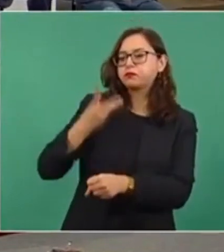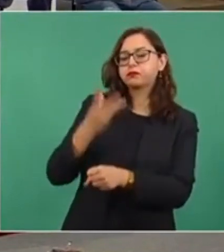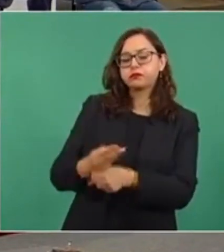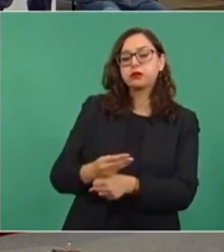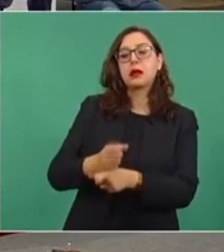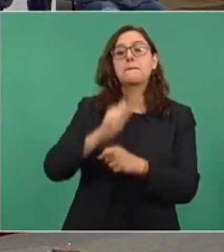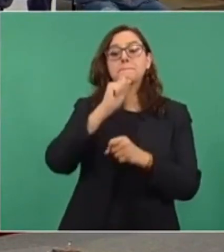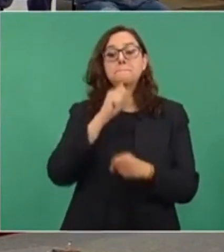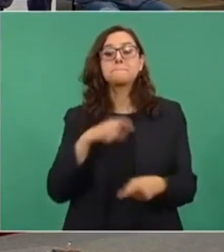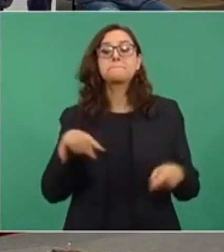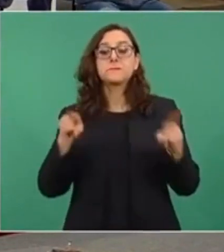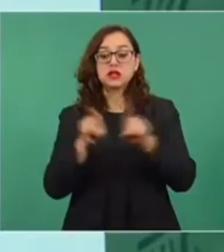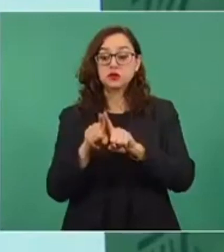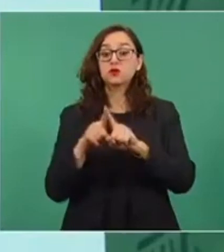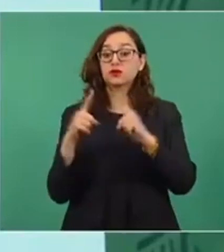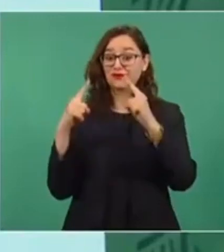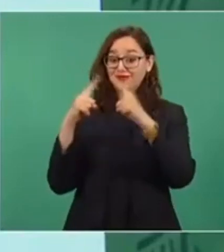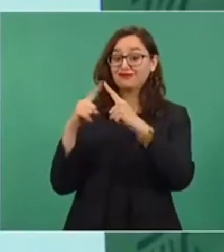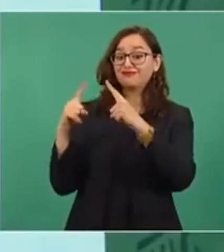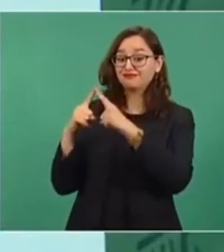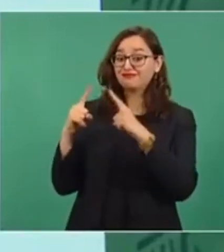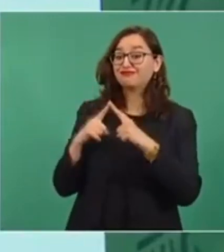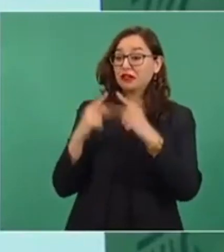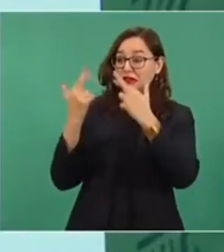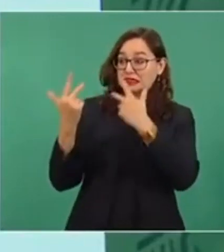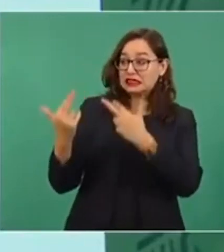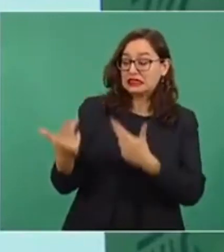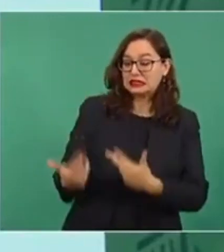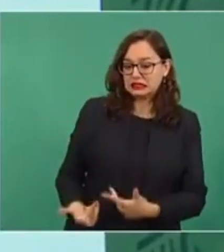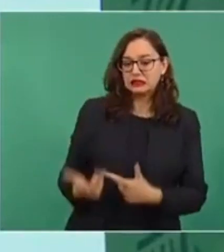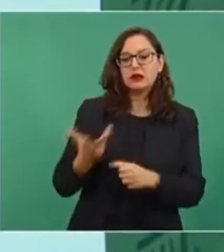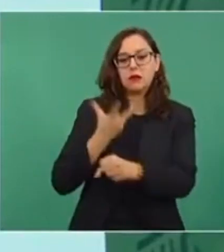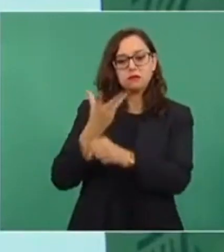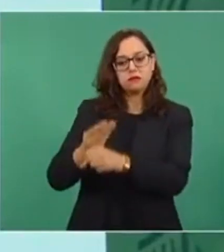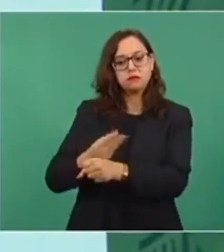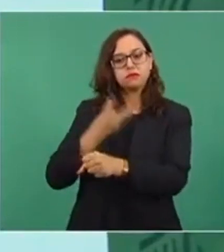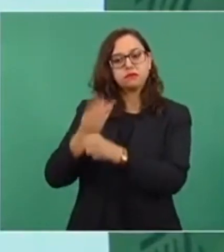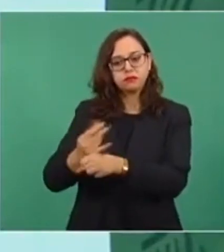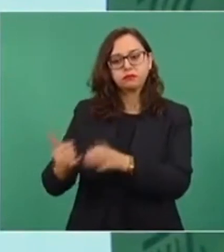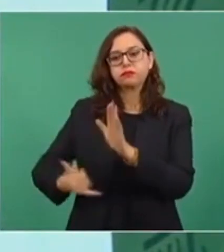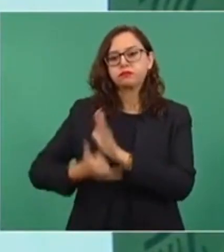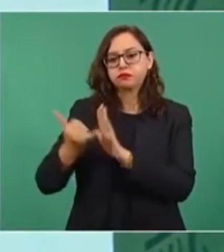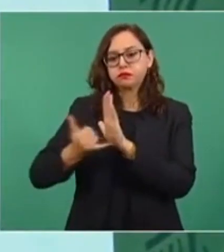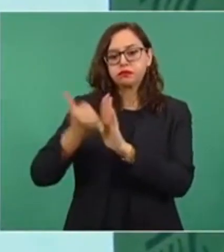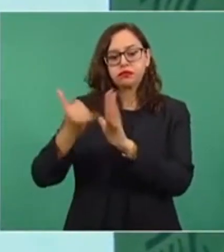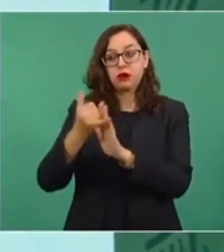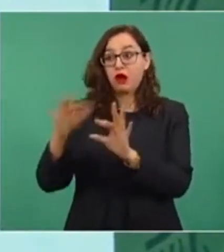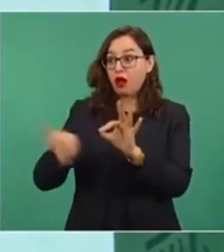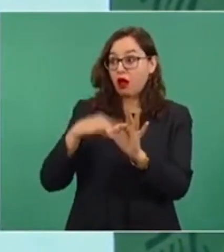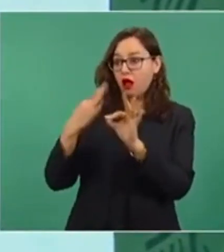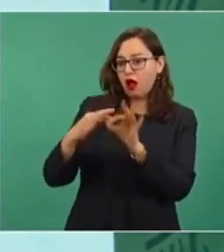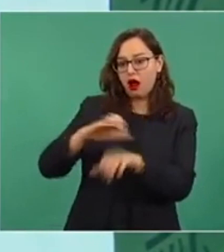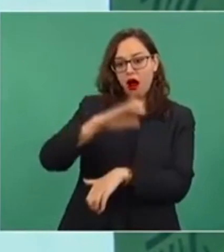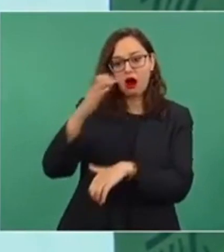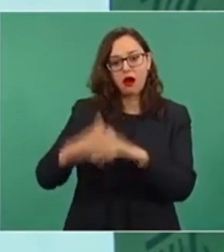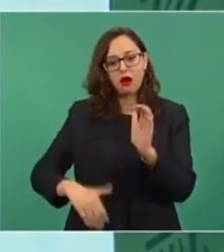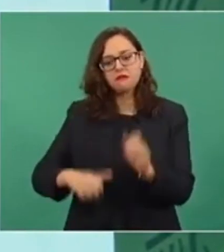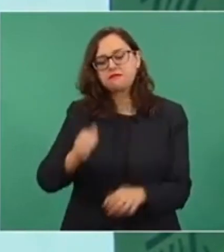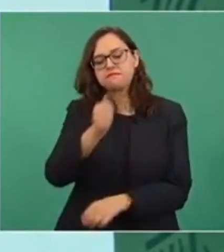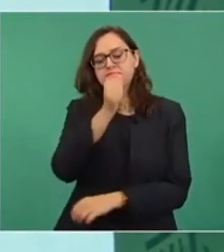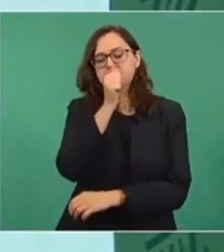de templos que se están reconstruyendo. Todavía no terminamos por